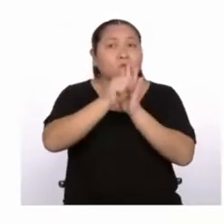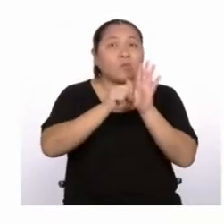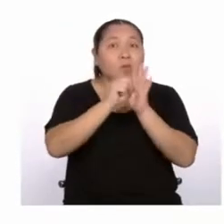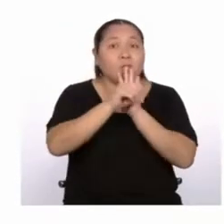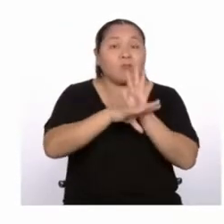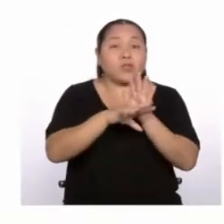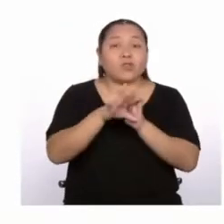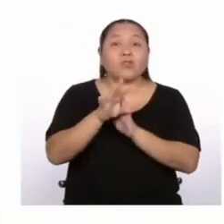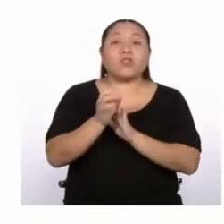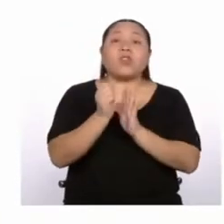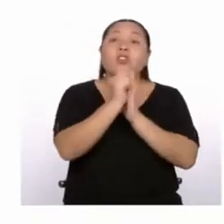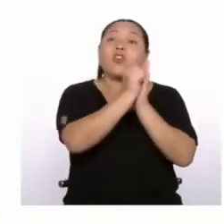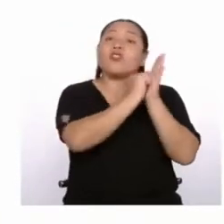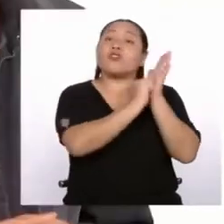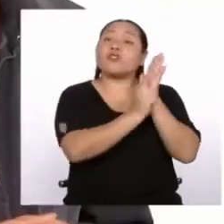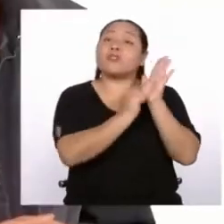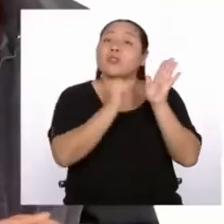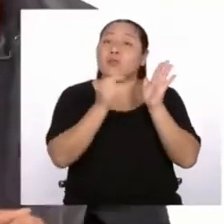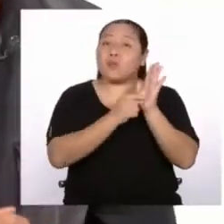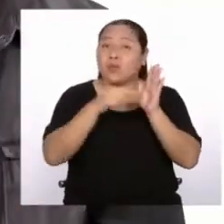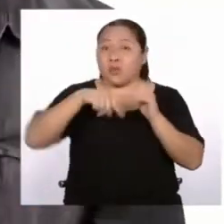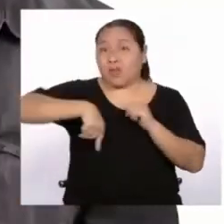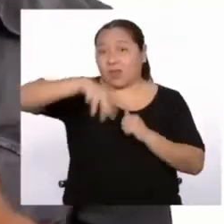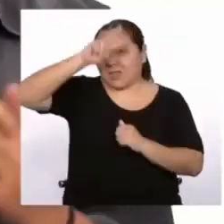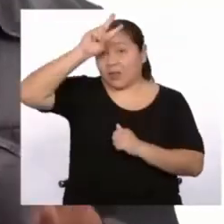nuestros símbolos patrios?